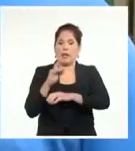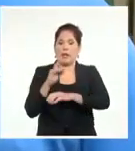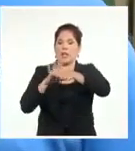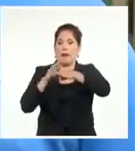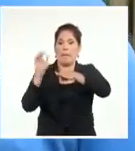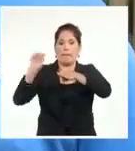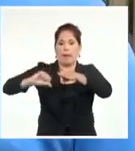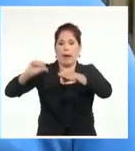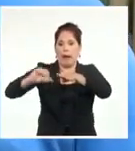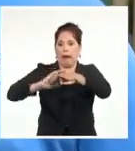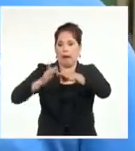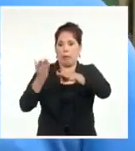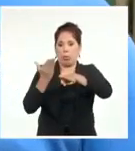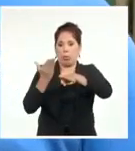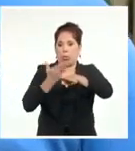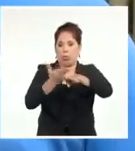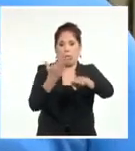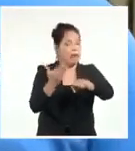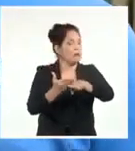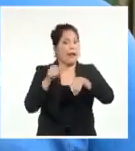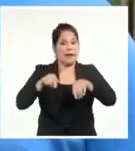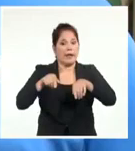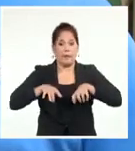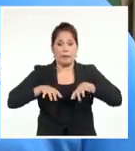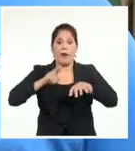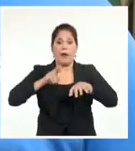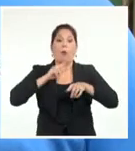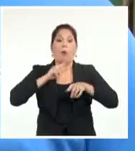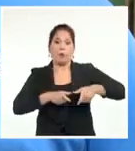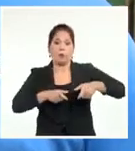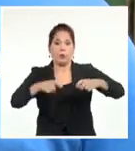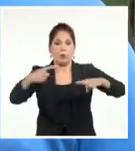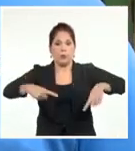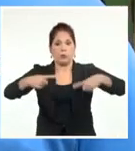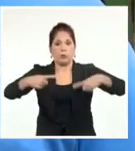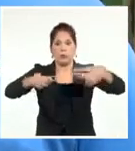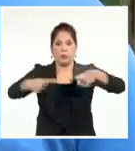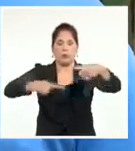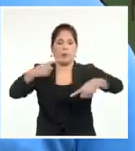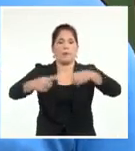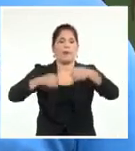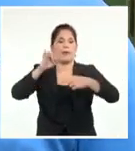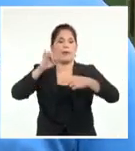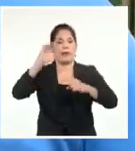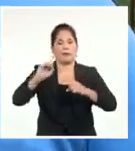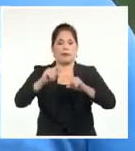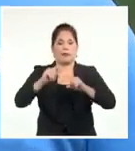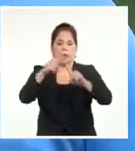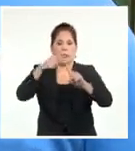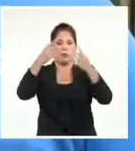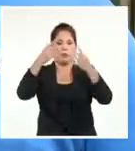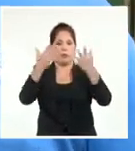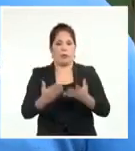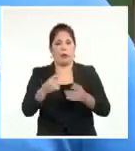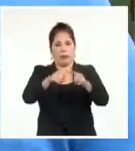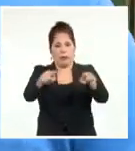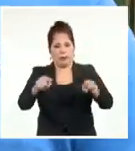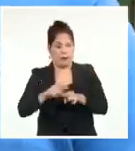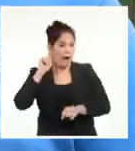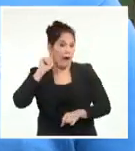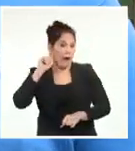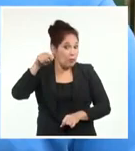80, a 70, en riego, aquí estamos en un sistema de máquina con riego, 70, 80 toneladas por hectárea. Ya el otro año